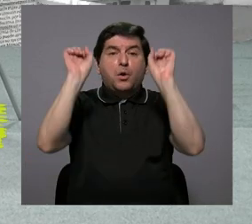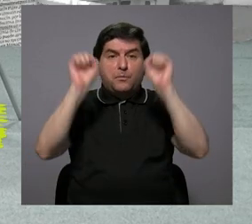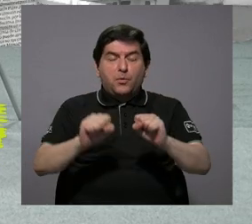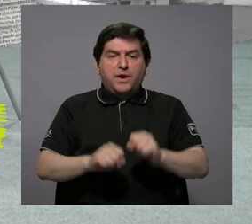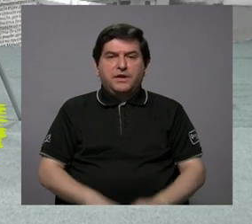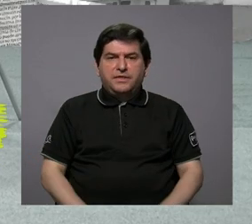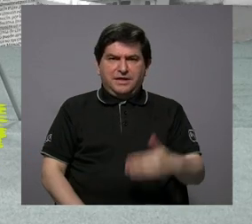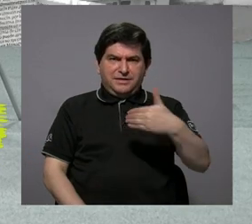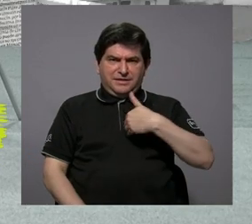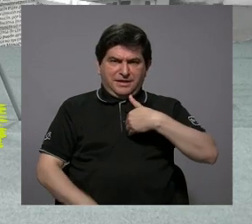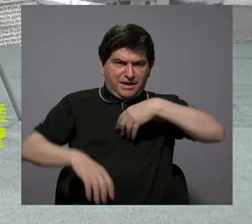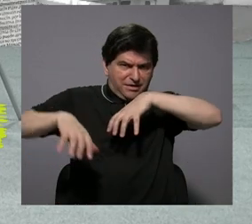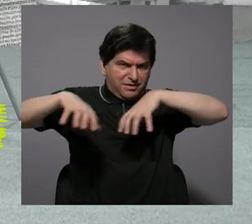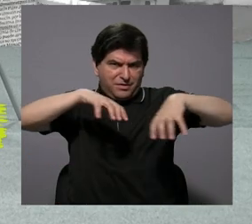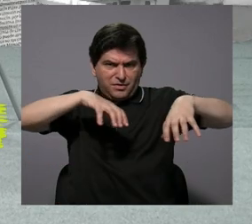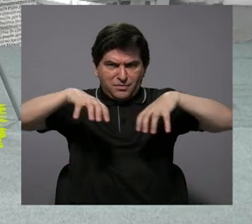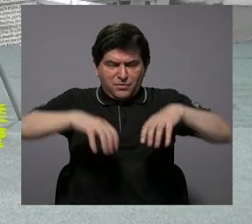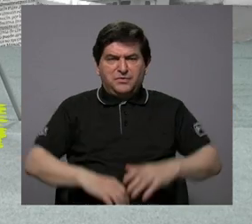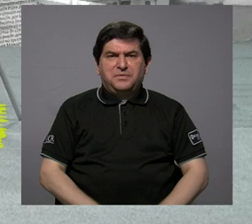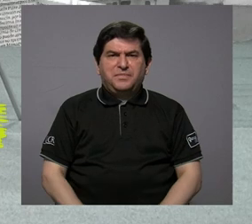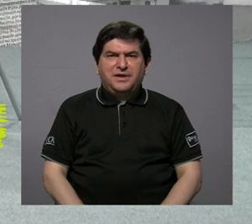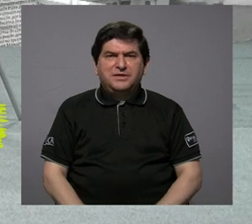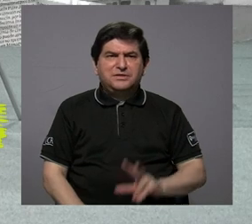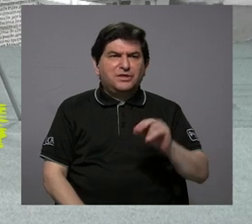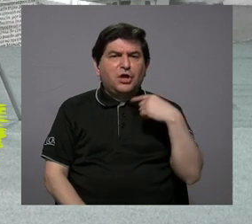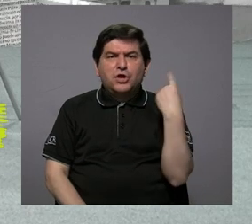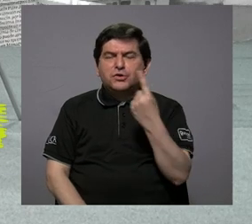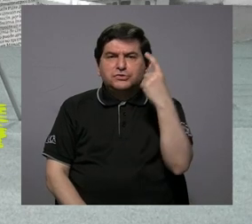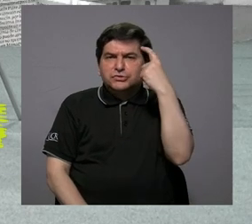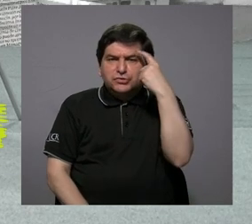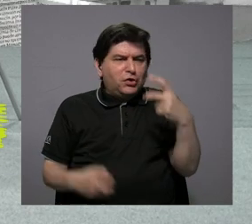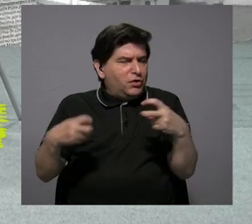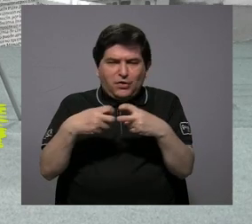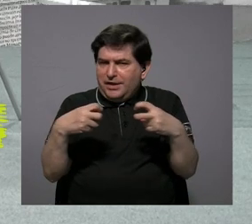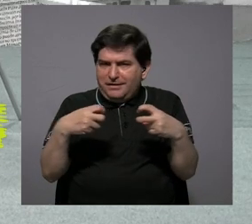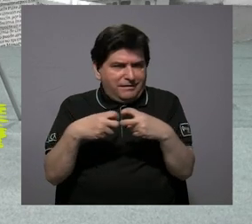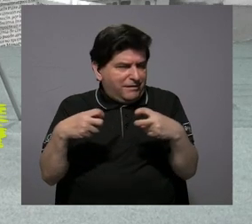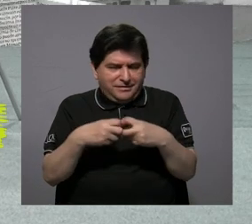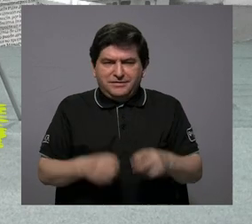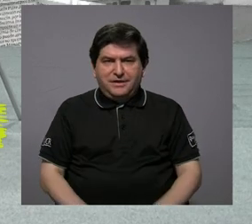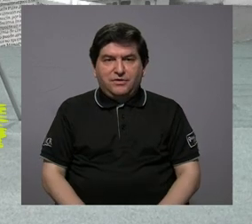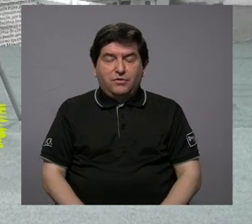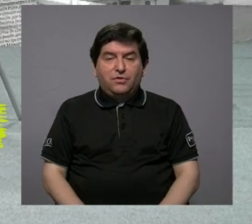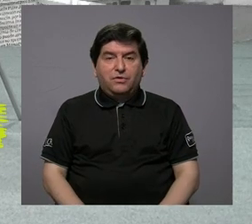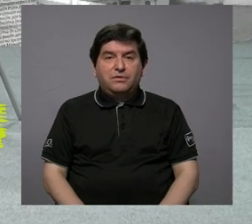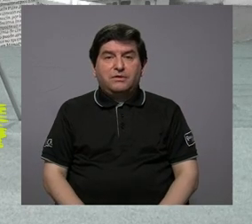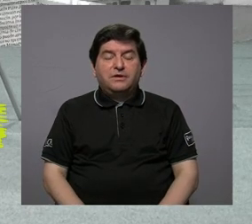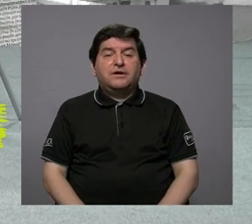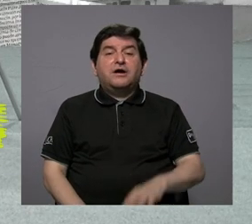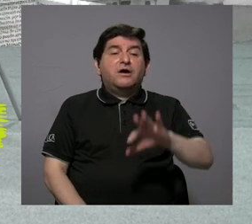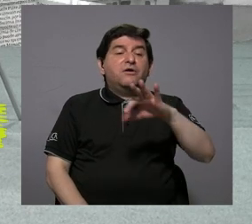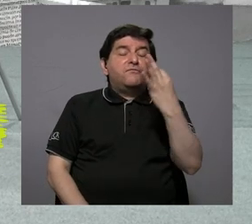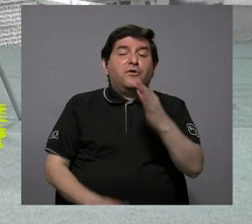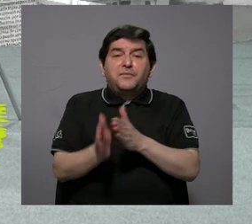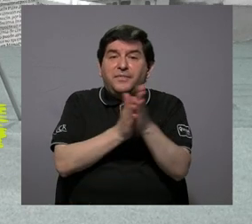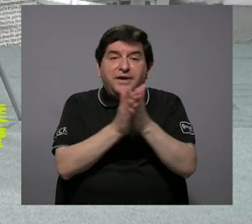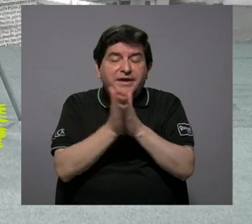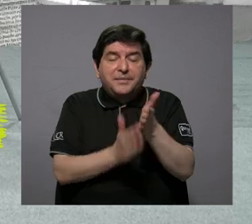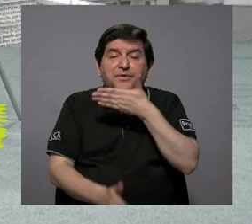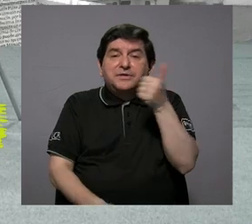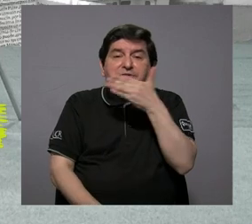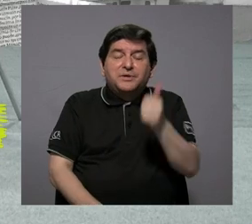para que Costa Rica pueda moverse no solamente o no es que estemos obsesionados con la movilidad eléctrica, sino hacia un mayor